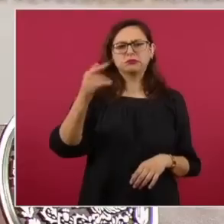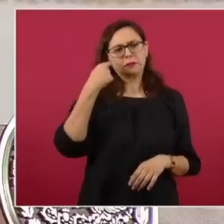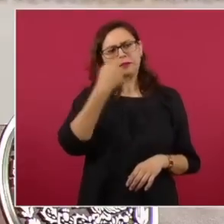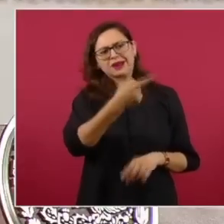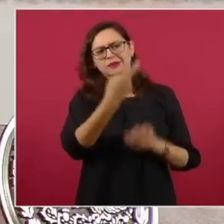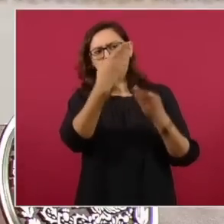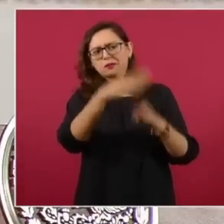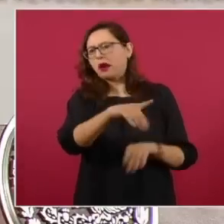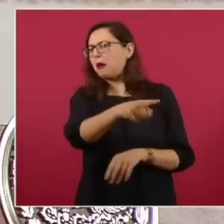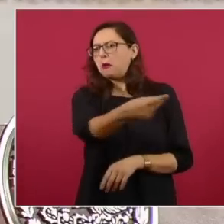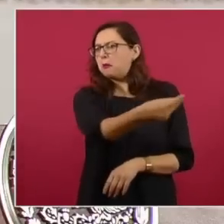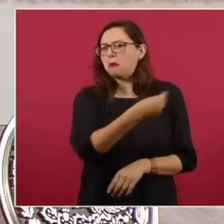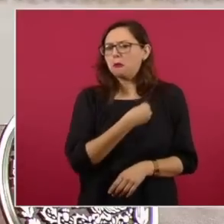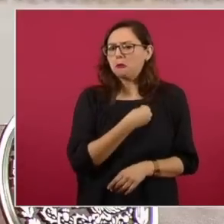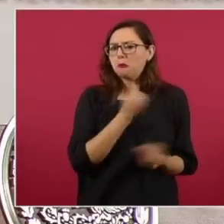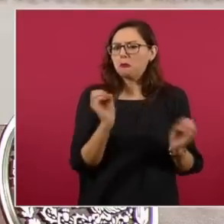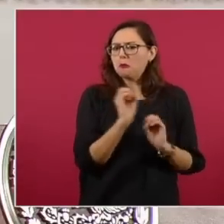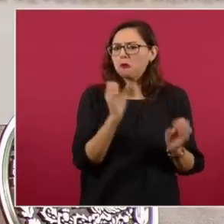no estás cumpliendo, ¿no?